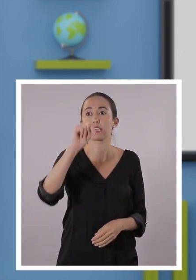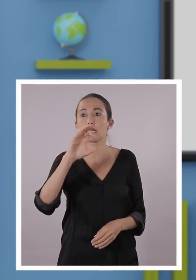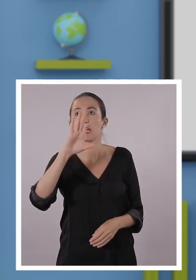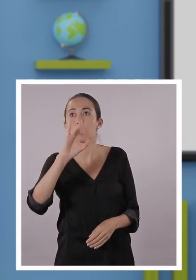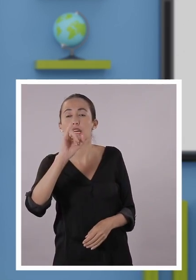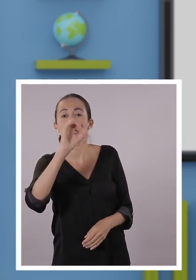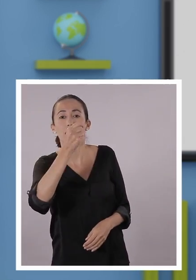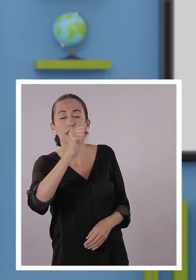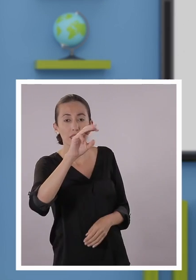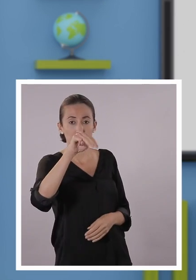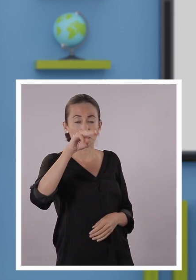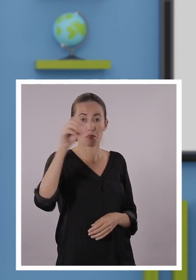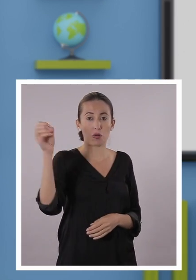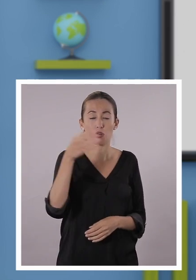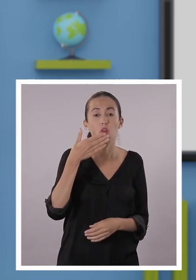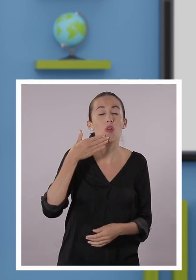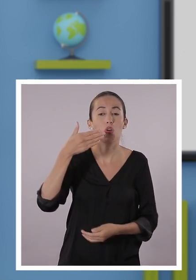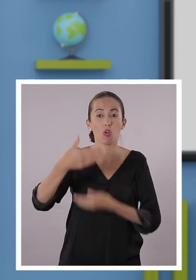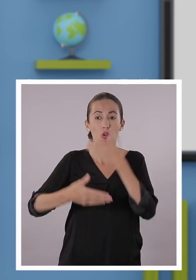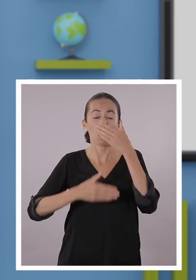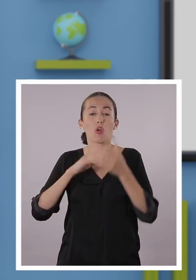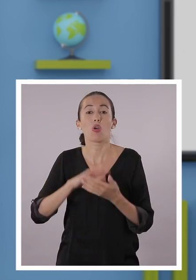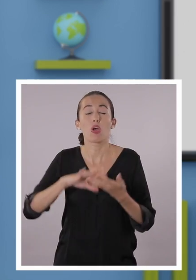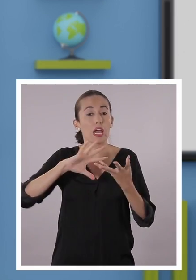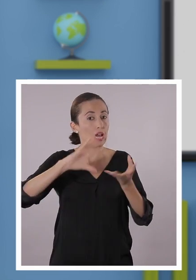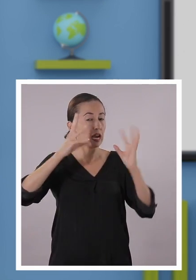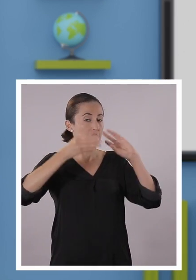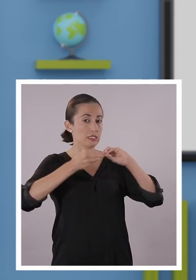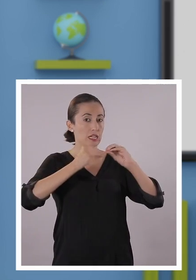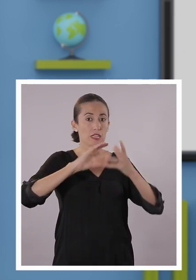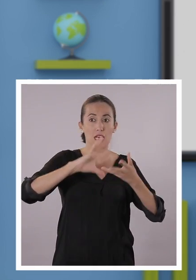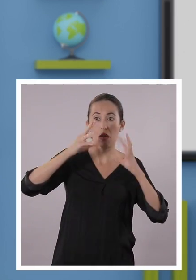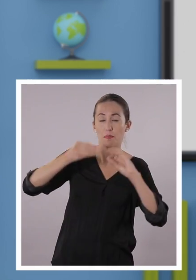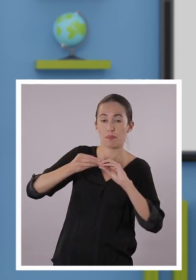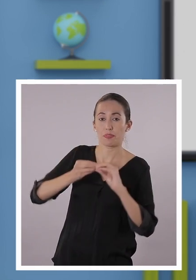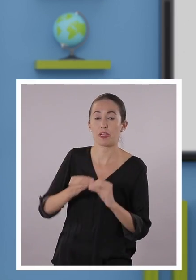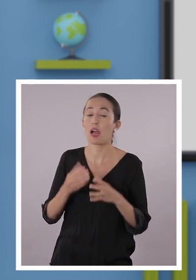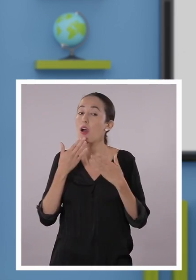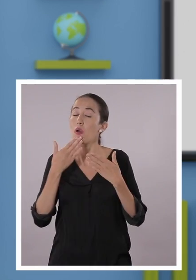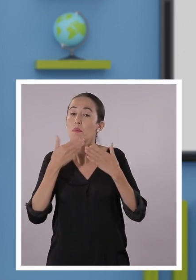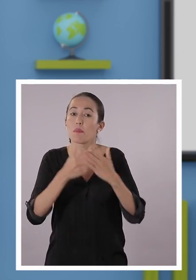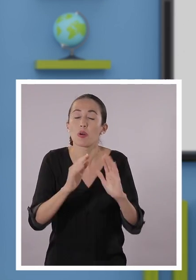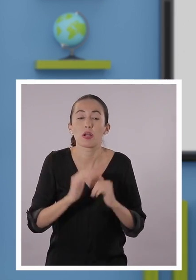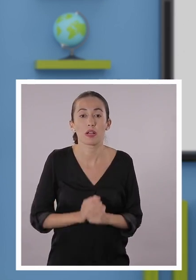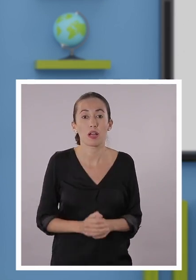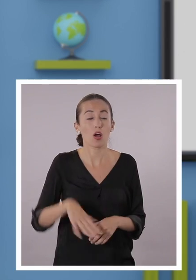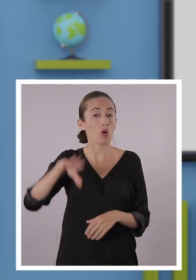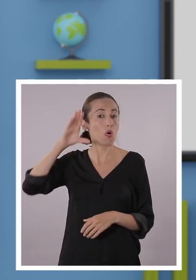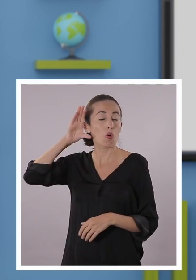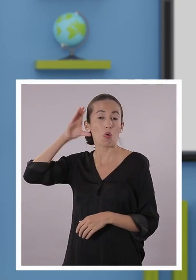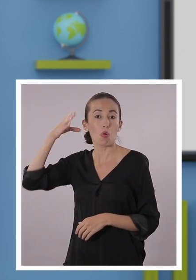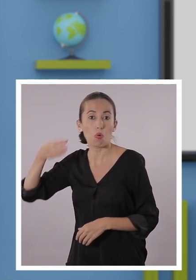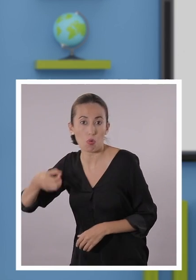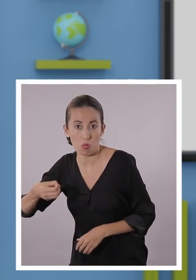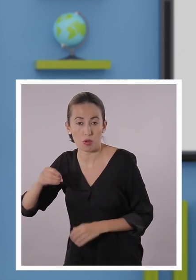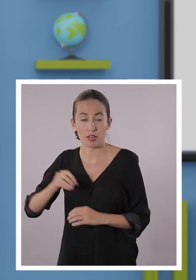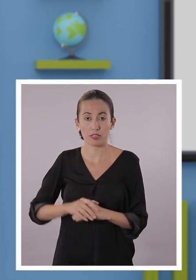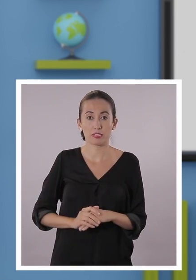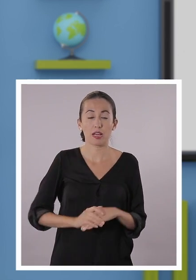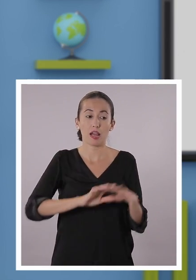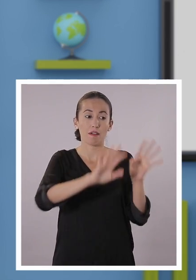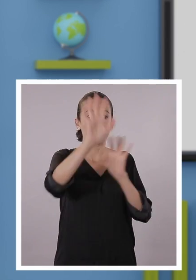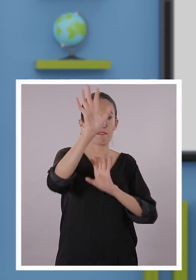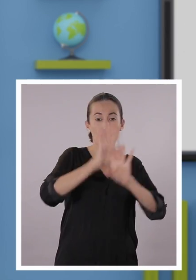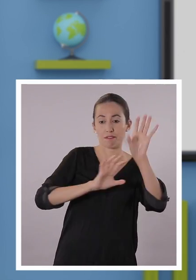Esta combinación. Y además de eso, el Corpus Christi se adapta a cada ciudad. Por ejemplo, como les comenté, en Cuenca tienen la